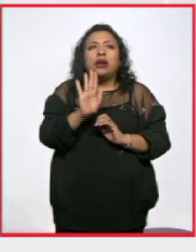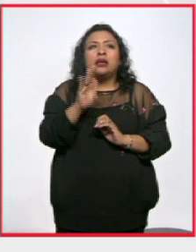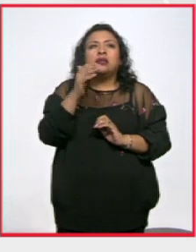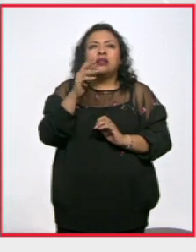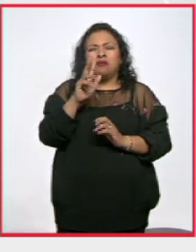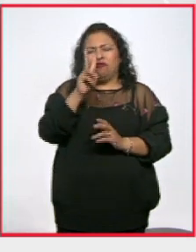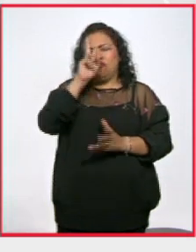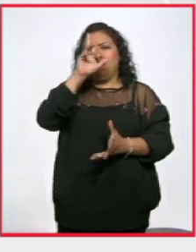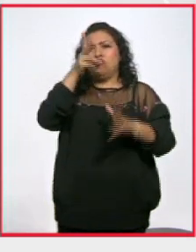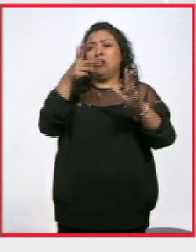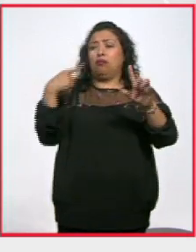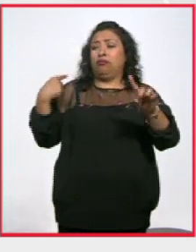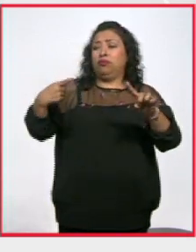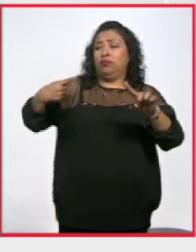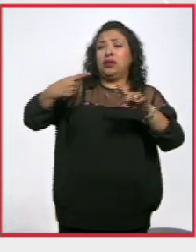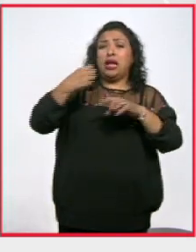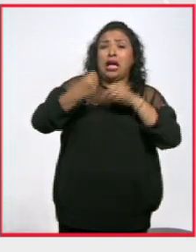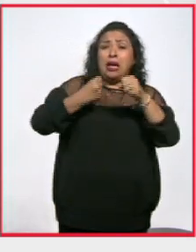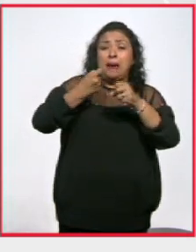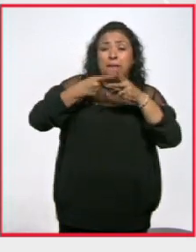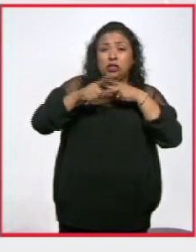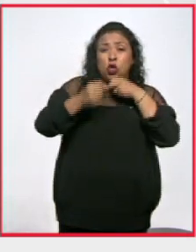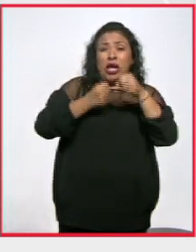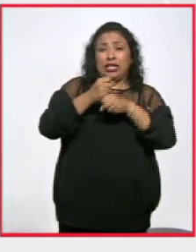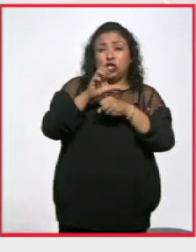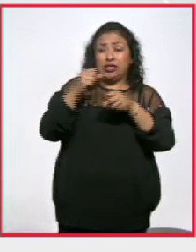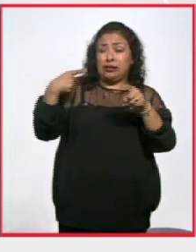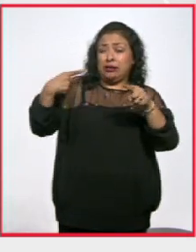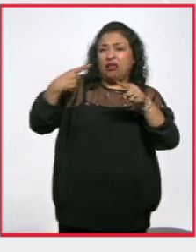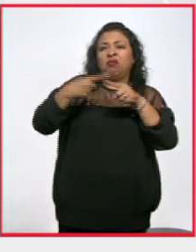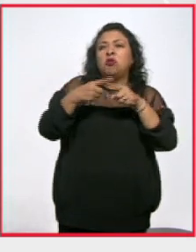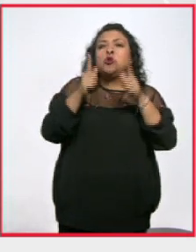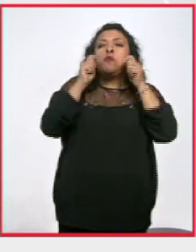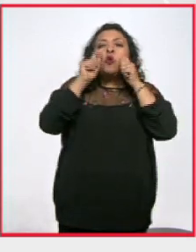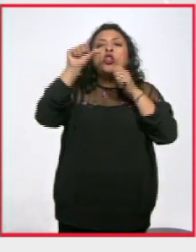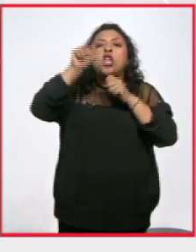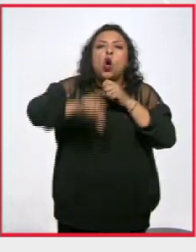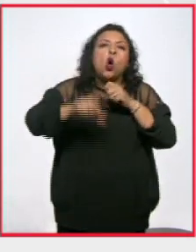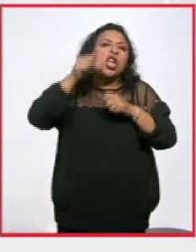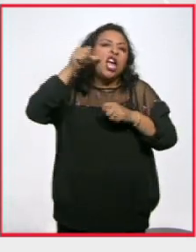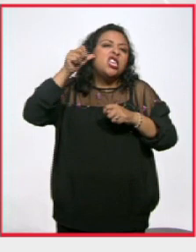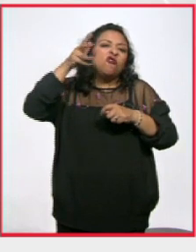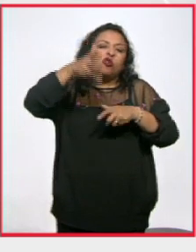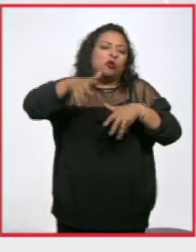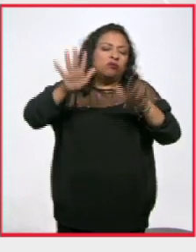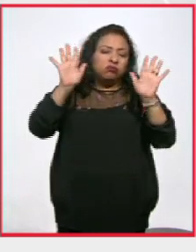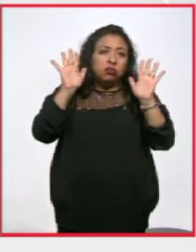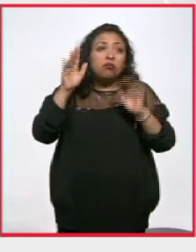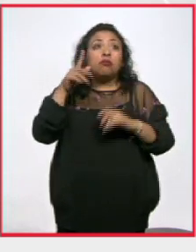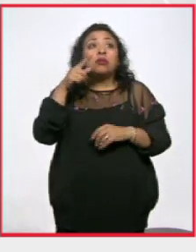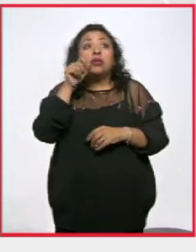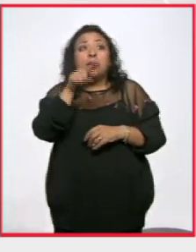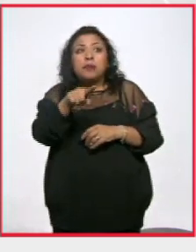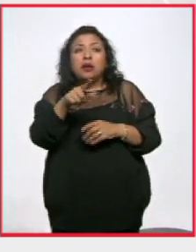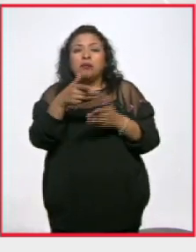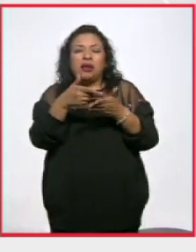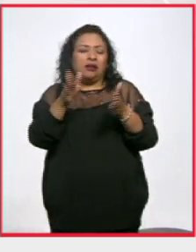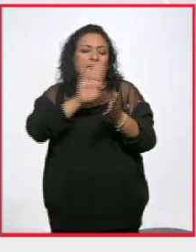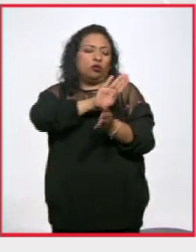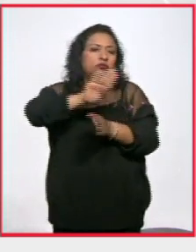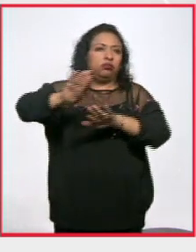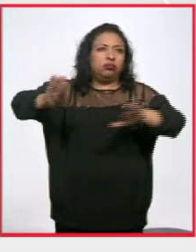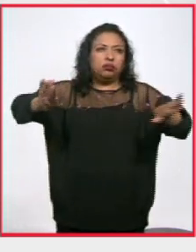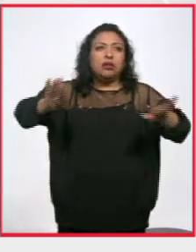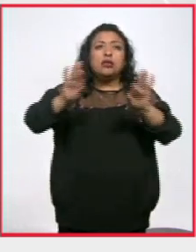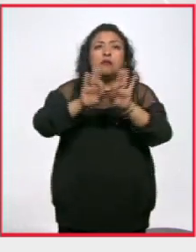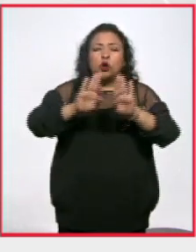de violencia que sigue desde los años 60 o tal vez más anterior, el blanco y negro aporta esa unidad que